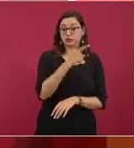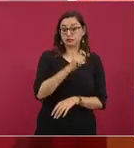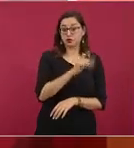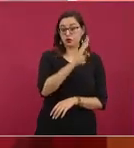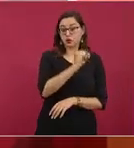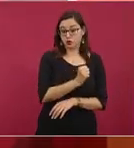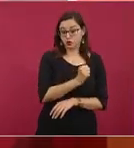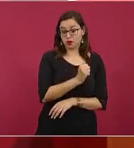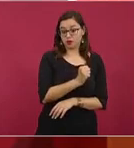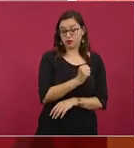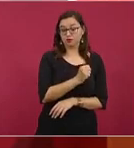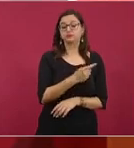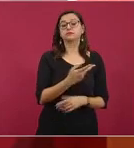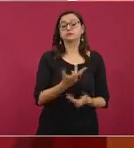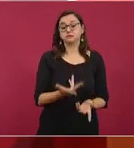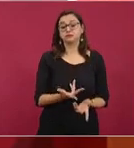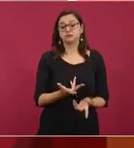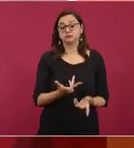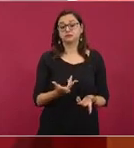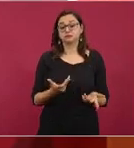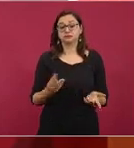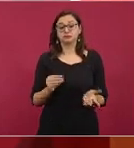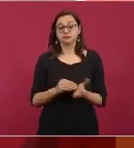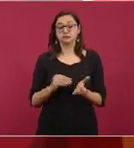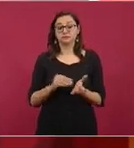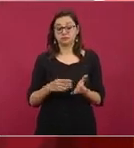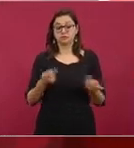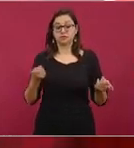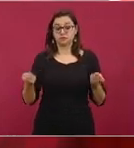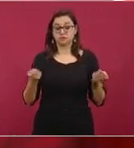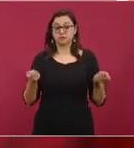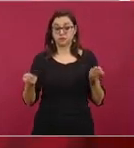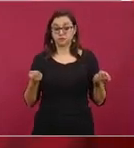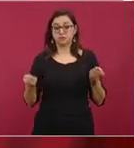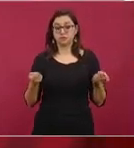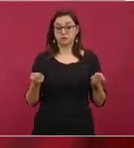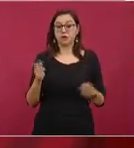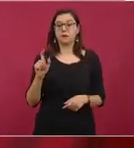y esto se conserva porque este corte es hasta el 22